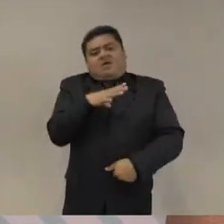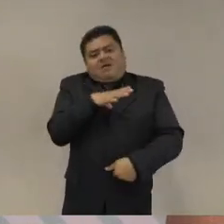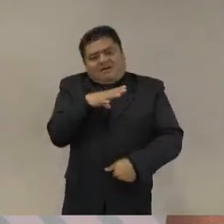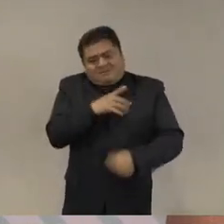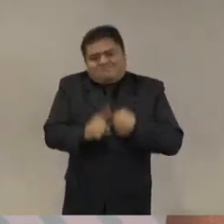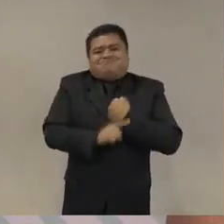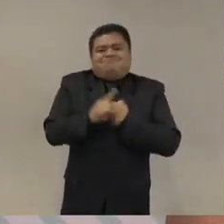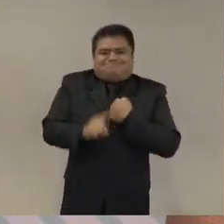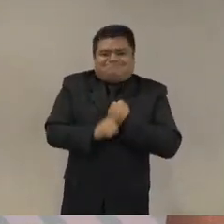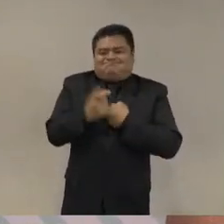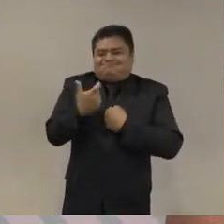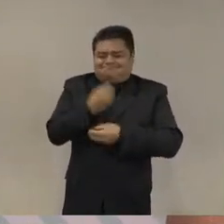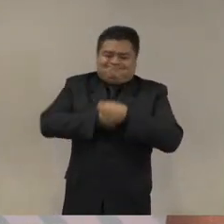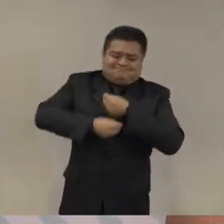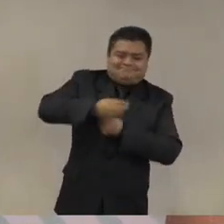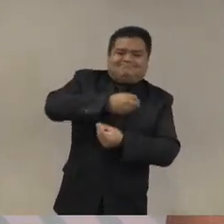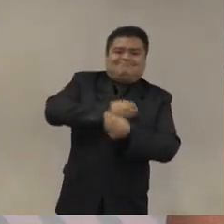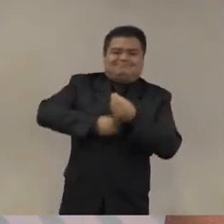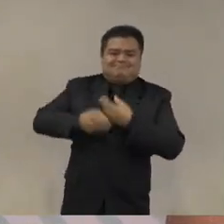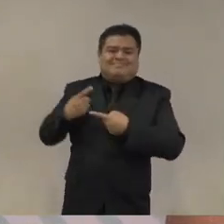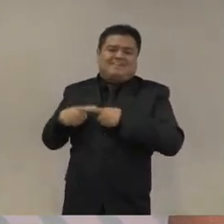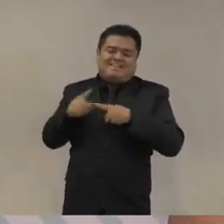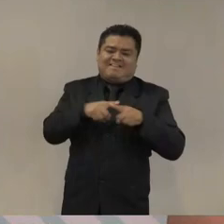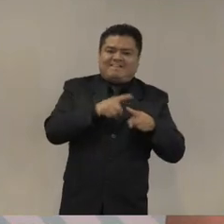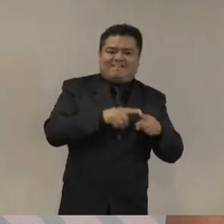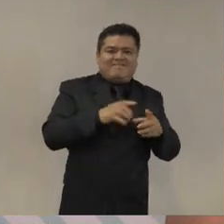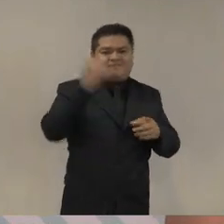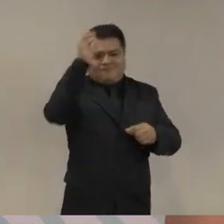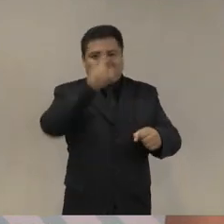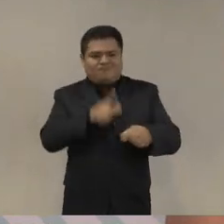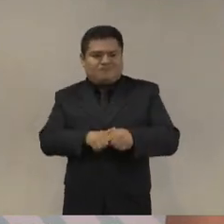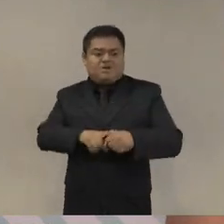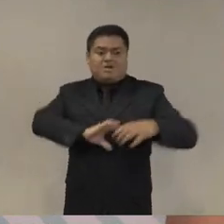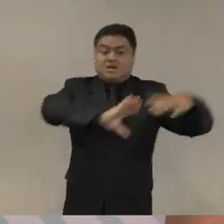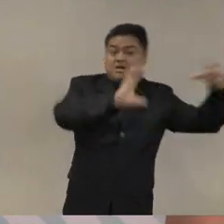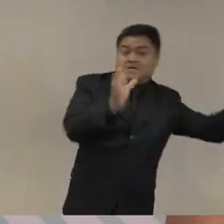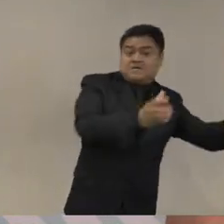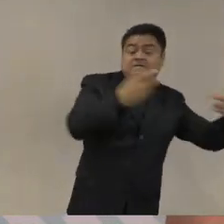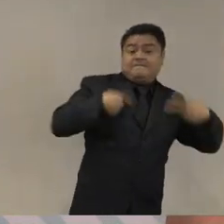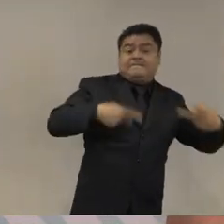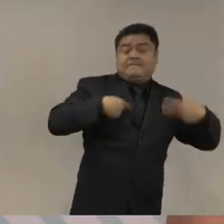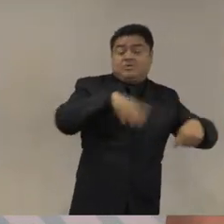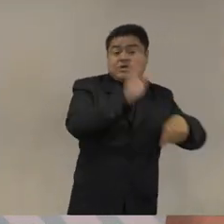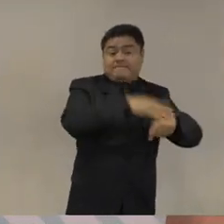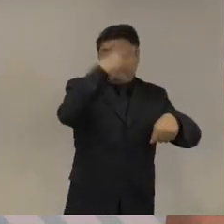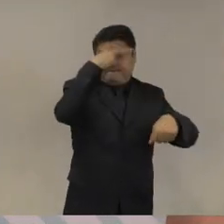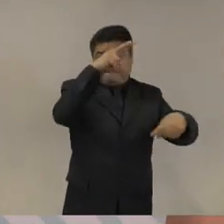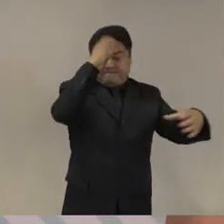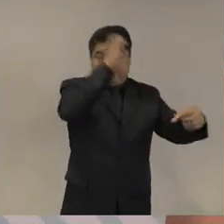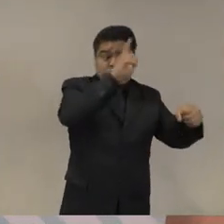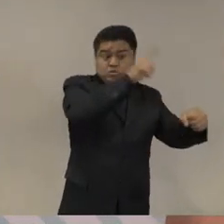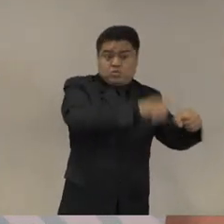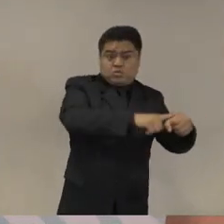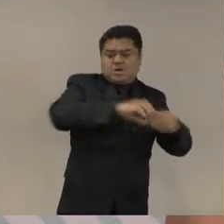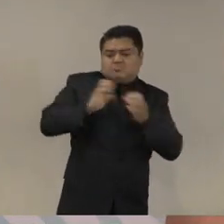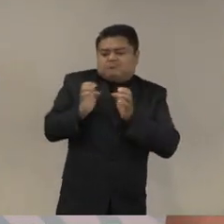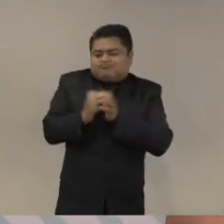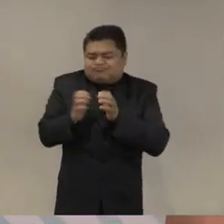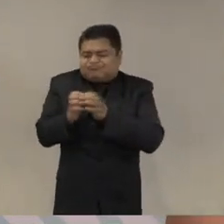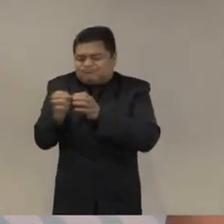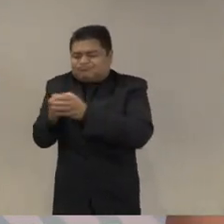con el grueso del etos que caracteriza al mexicano y está formando este nuevo arreglo social